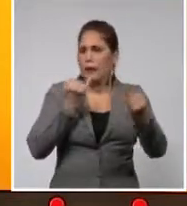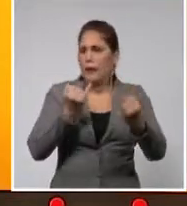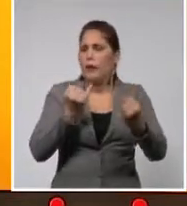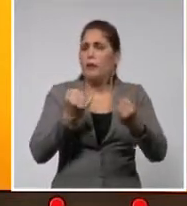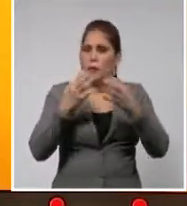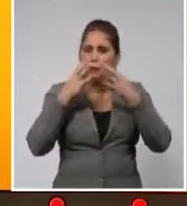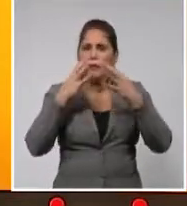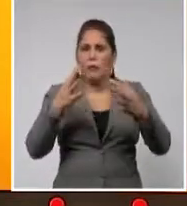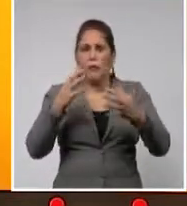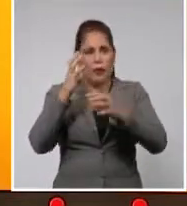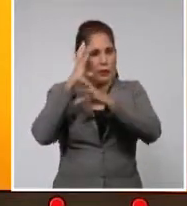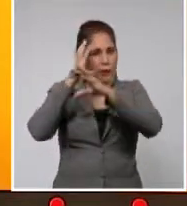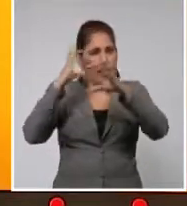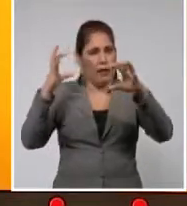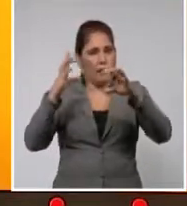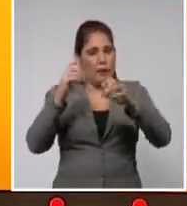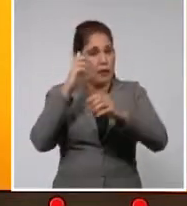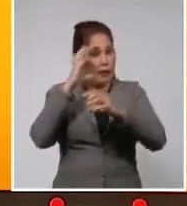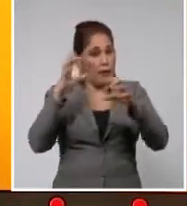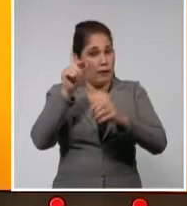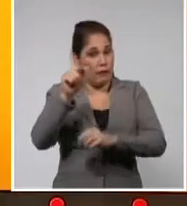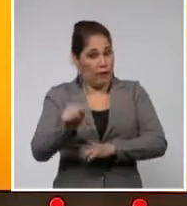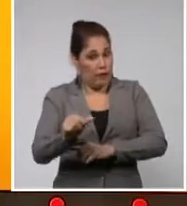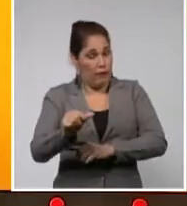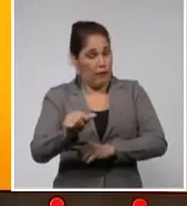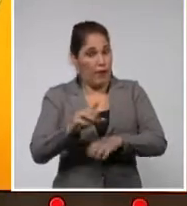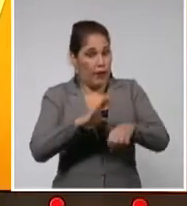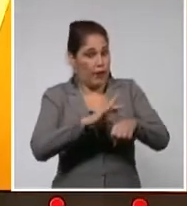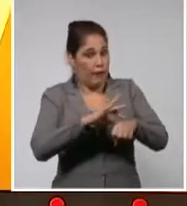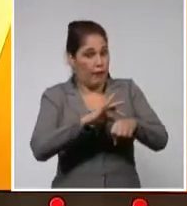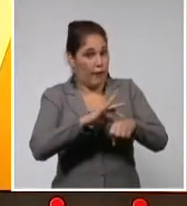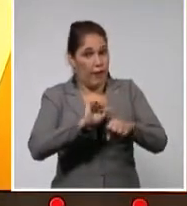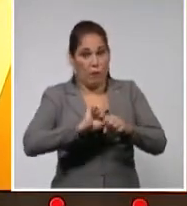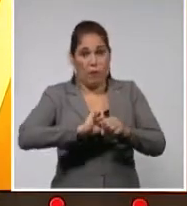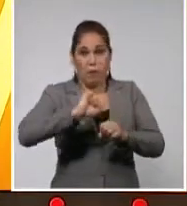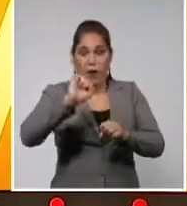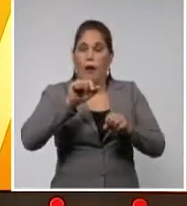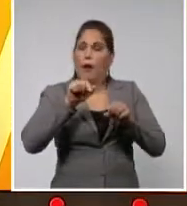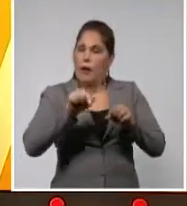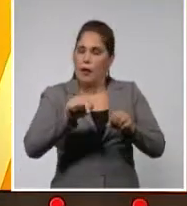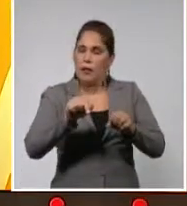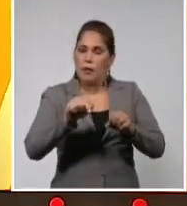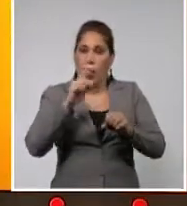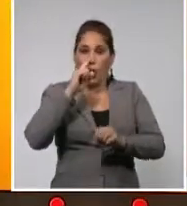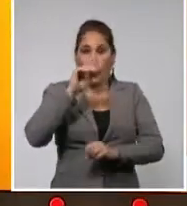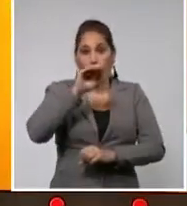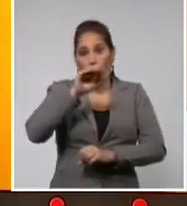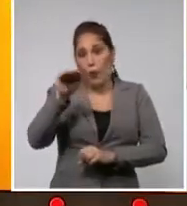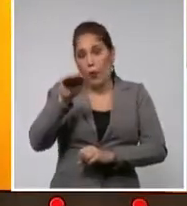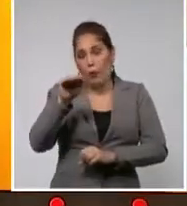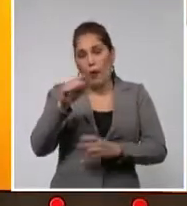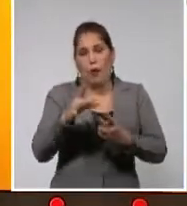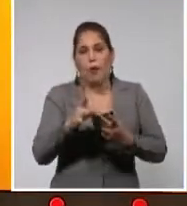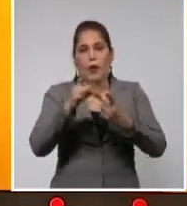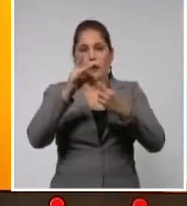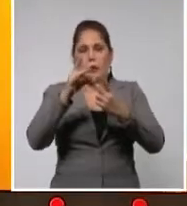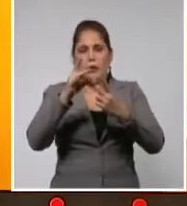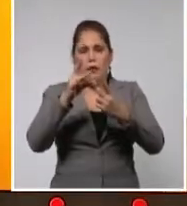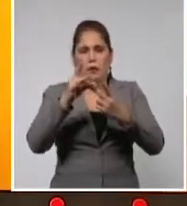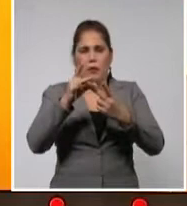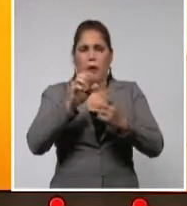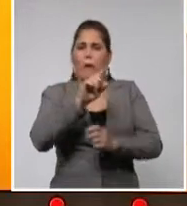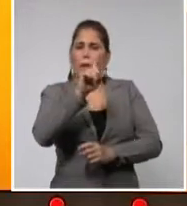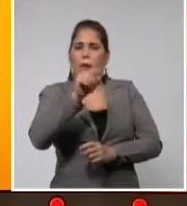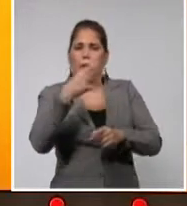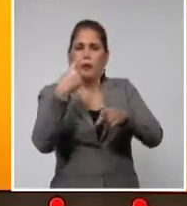importancia de la ciencia en nuestros científicos, que la COVID-19 ha disparado, debe ser norma o excepción. Vamos a dirigirle ahora la